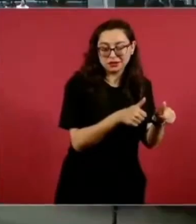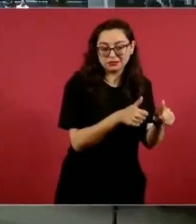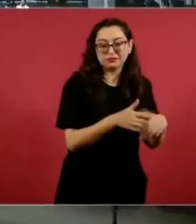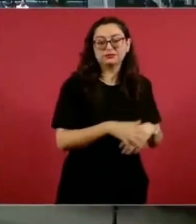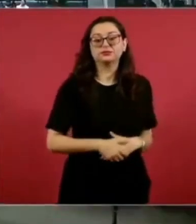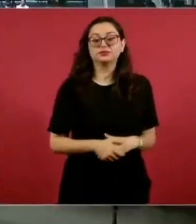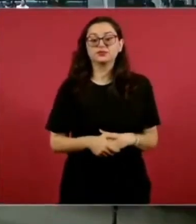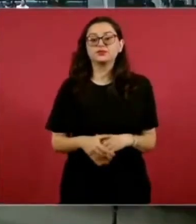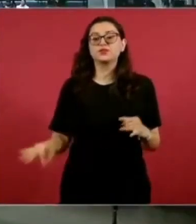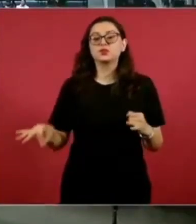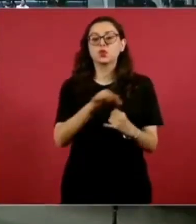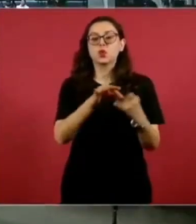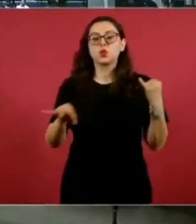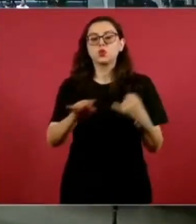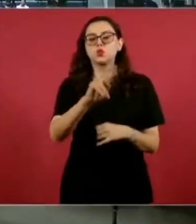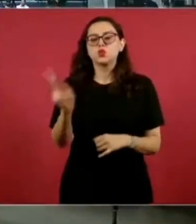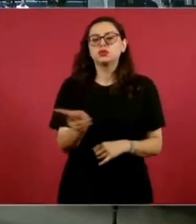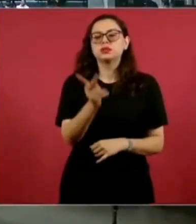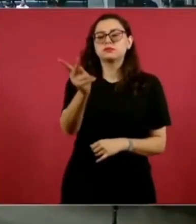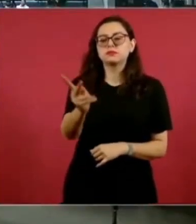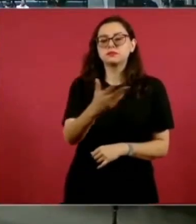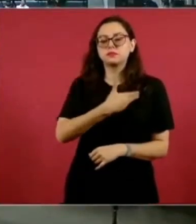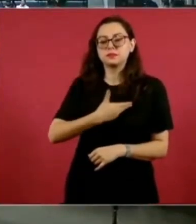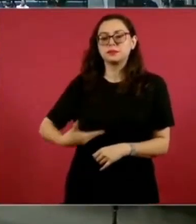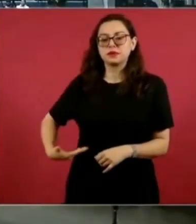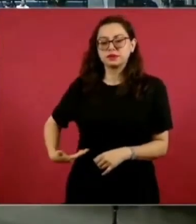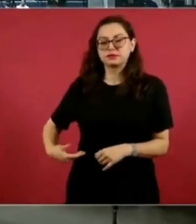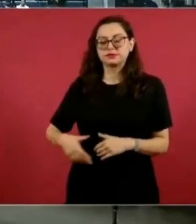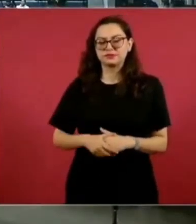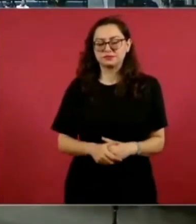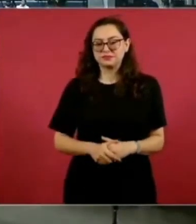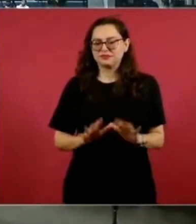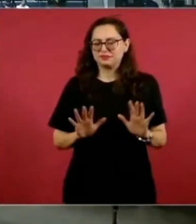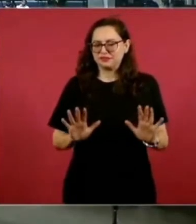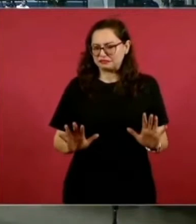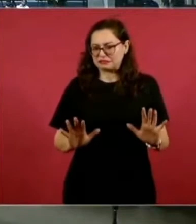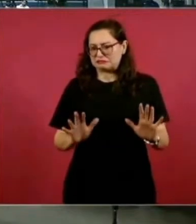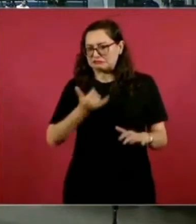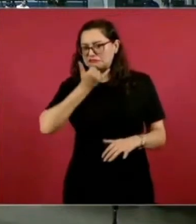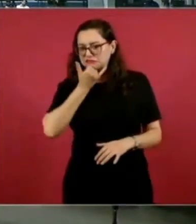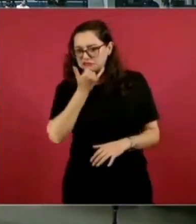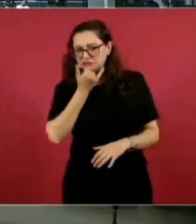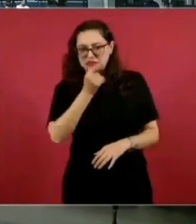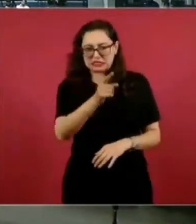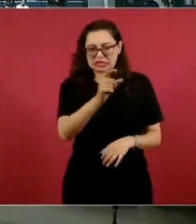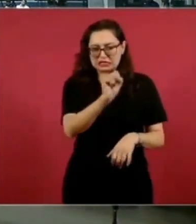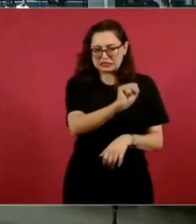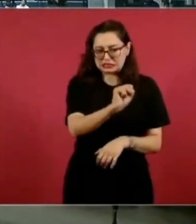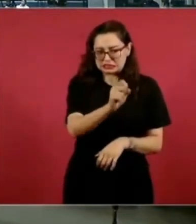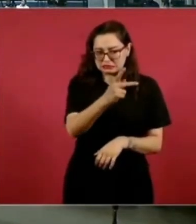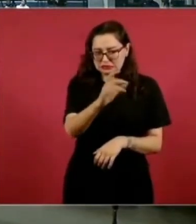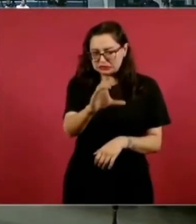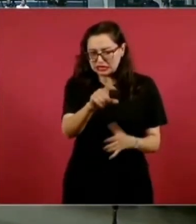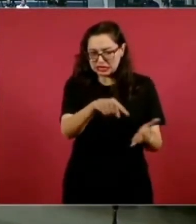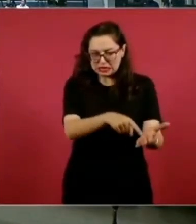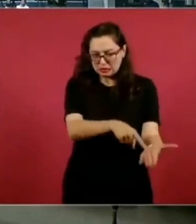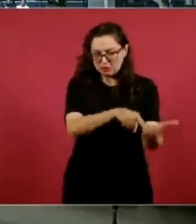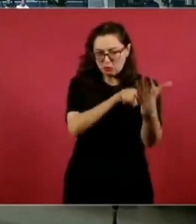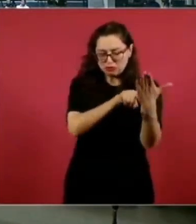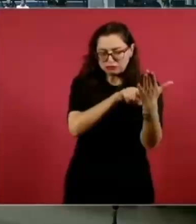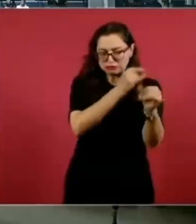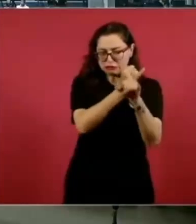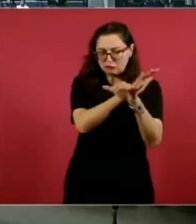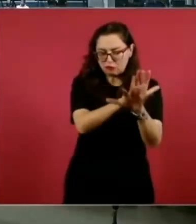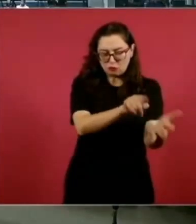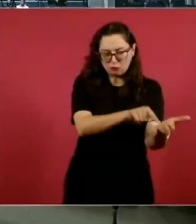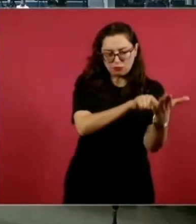Por último, hay algunas diferencias con la información presentada ahorita por la Secretaria Rosa Isela, en el sentido de